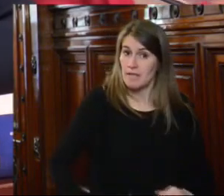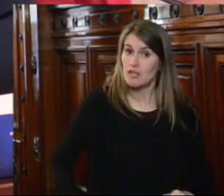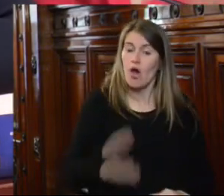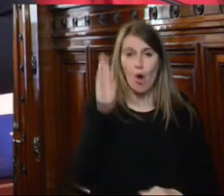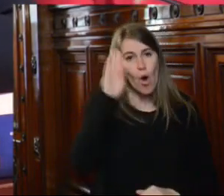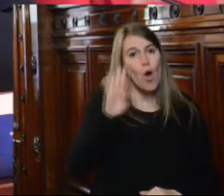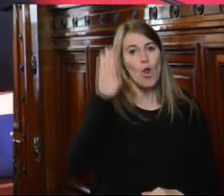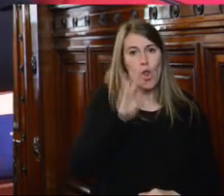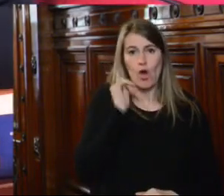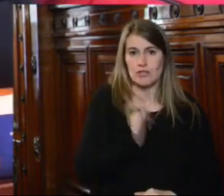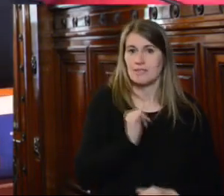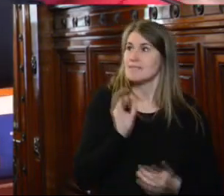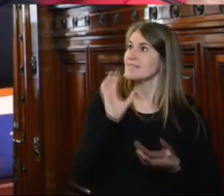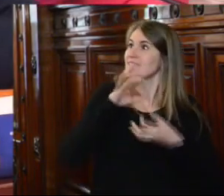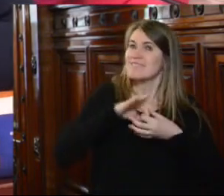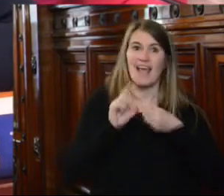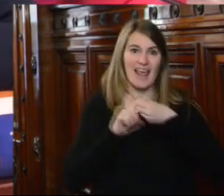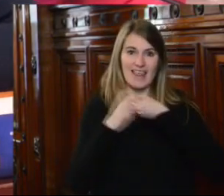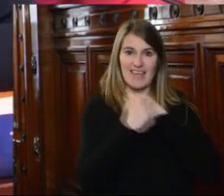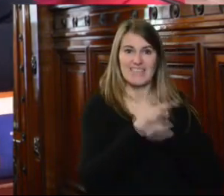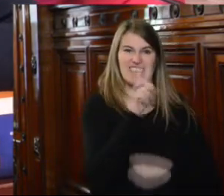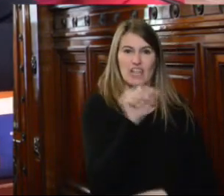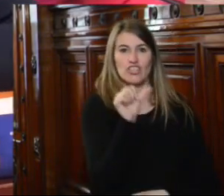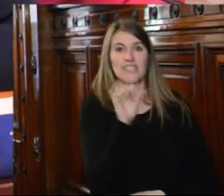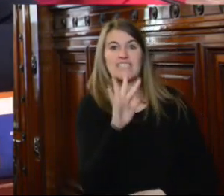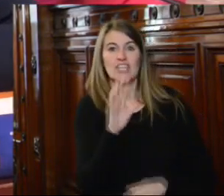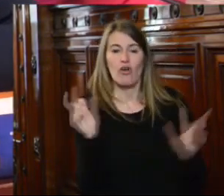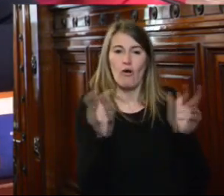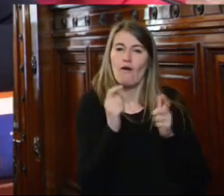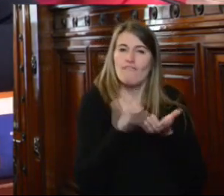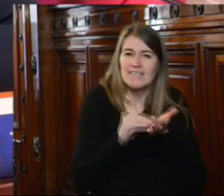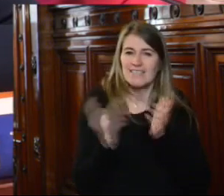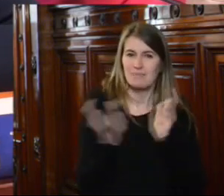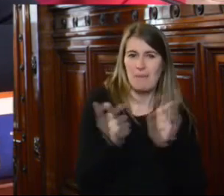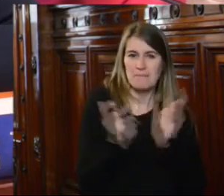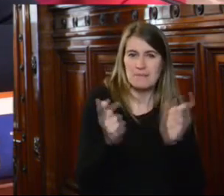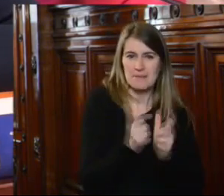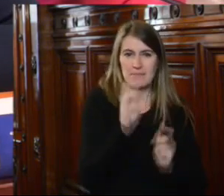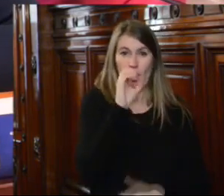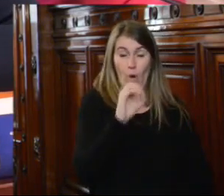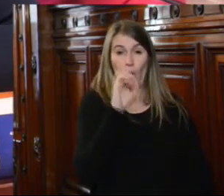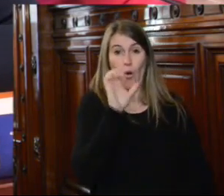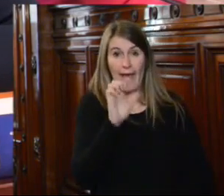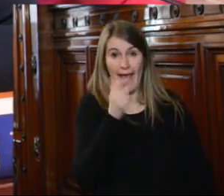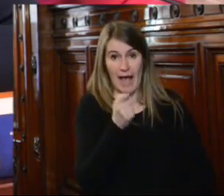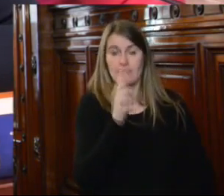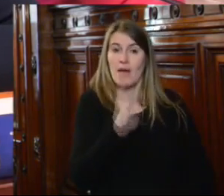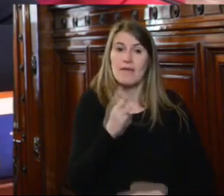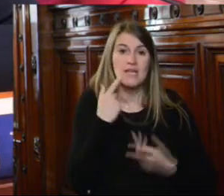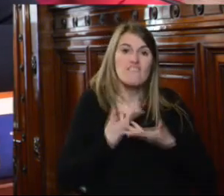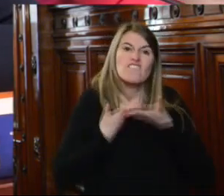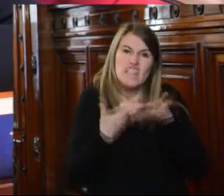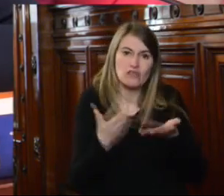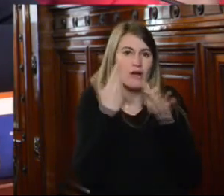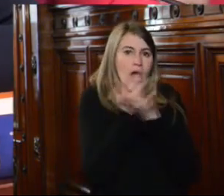ser país sede de este 165 periodo de sesiones. Reiteramos al mismo tiempo la invitación abierta para continuar